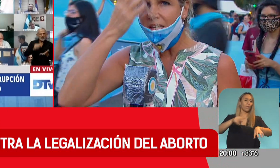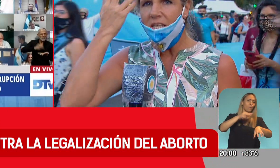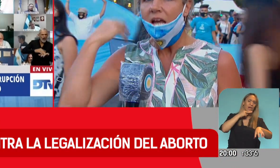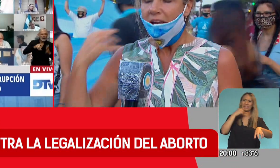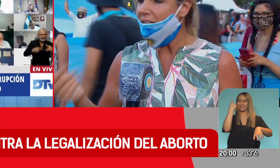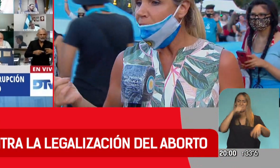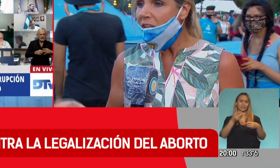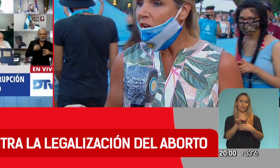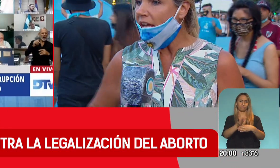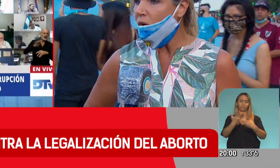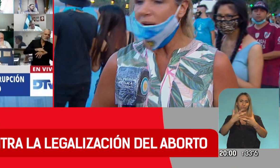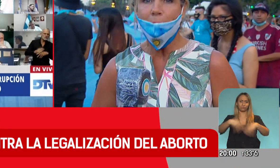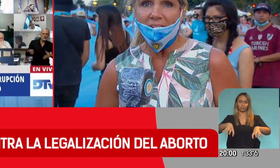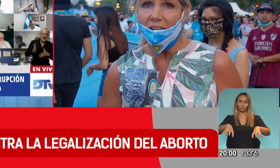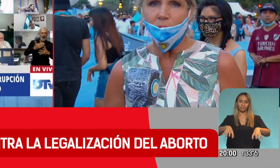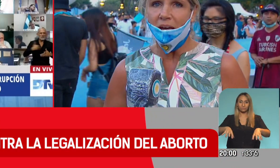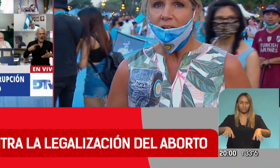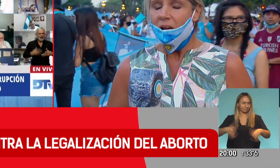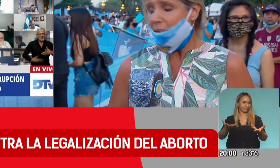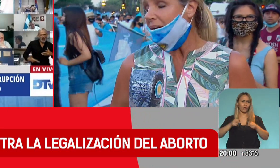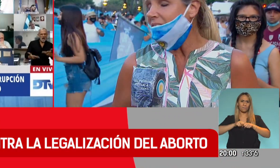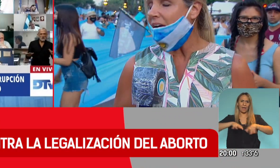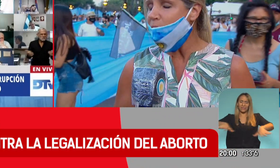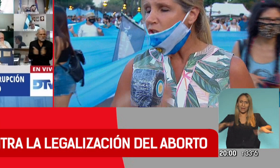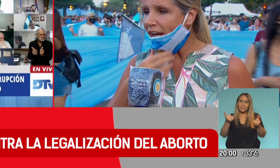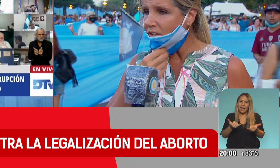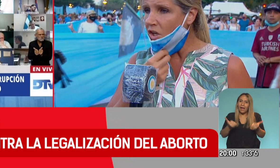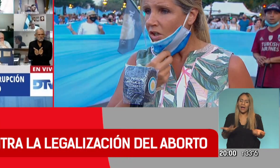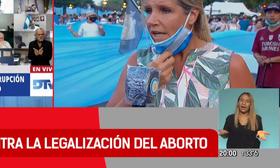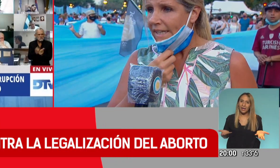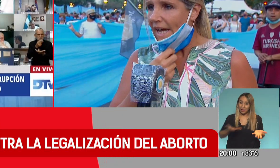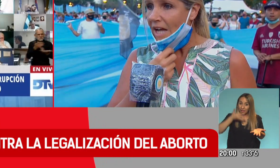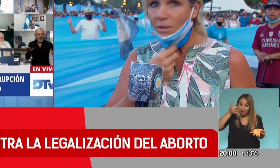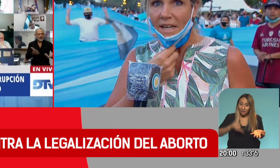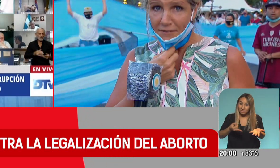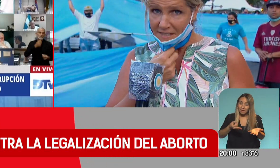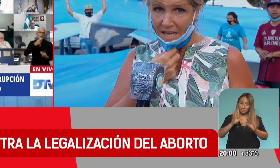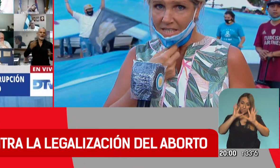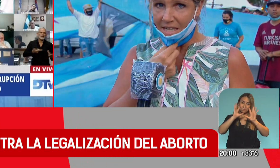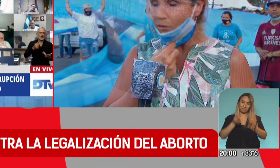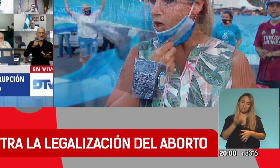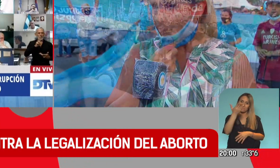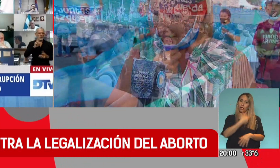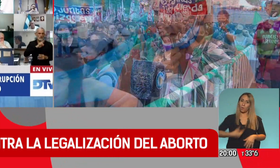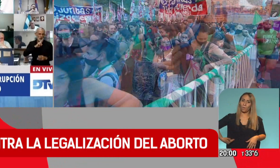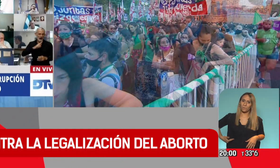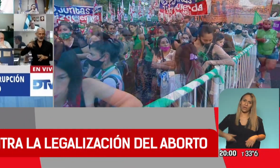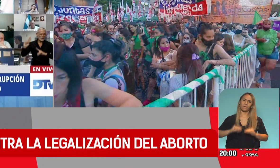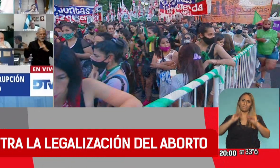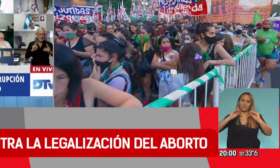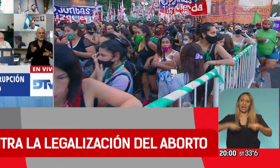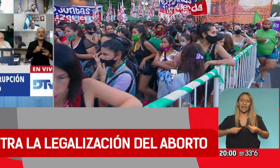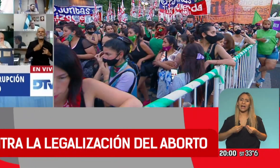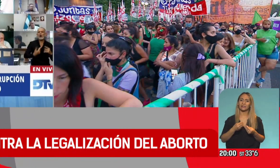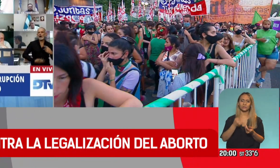celestes en el medio de una pandemia. La verdad que está demostrando que hay una ineficiencia, una inoperancia